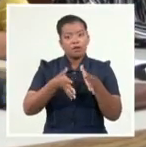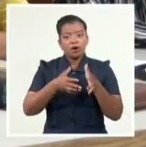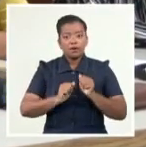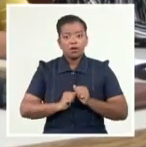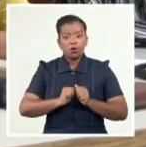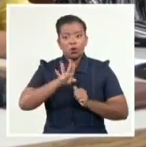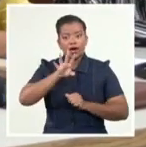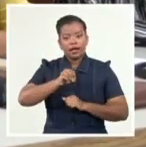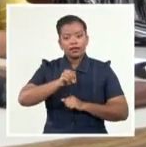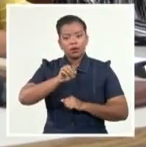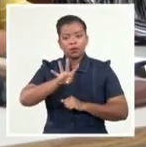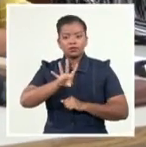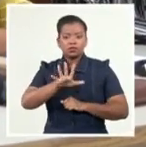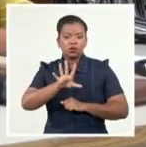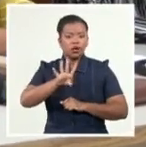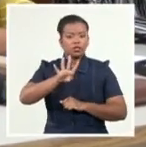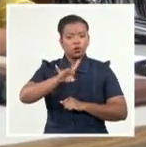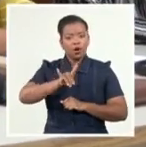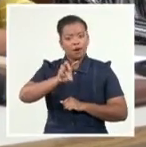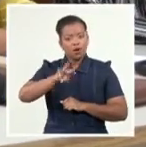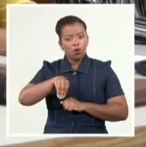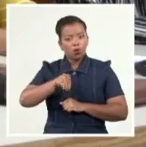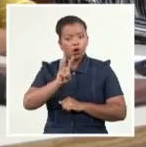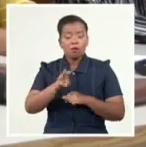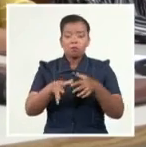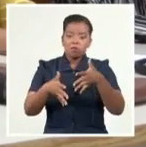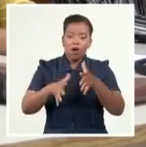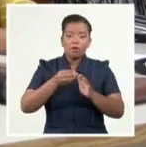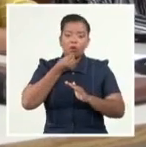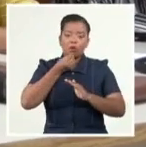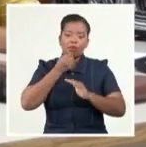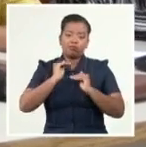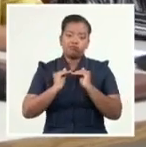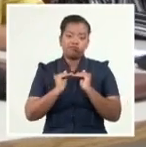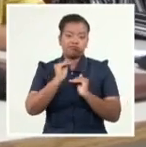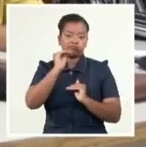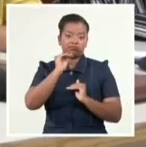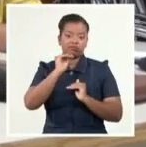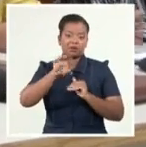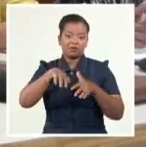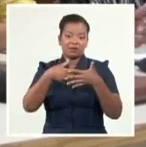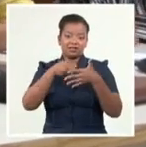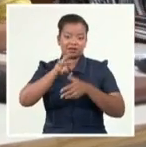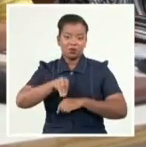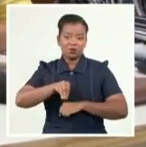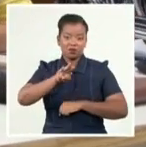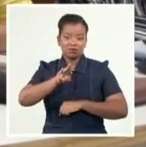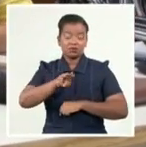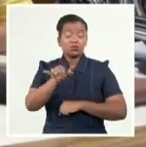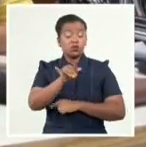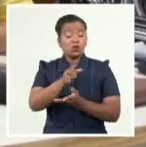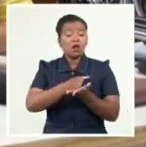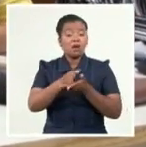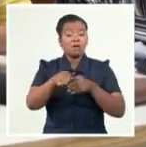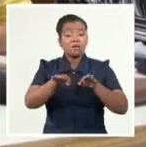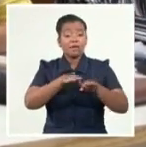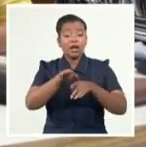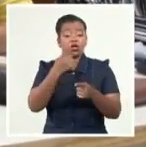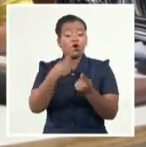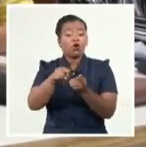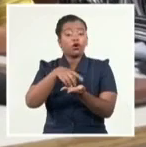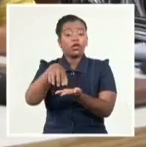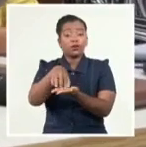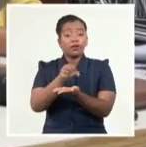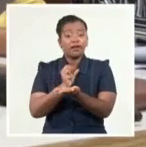45, llegar hasta 49 megawatts como unidad 1 y 2 y seguir preparando unidad 3 para